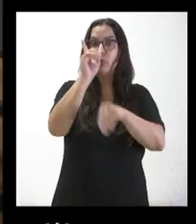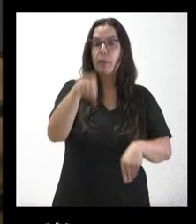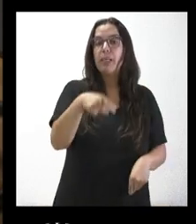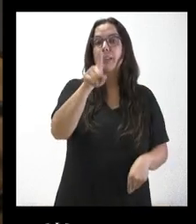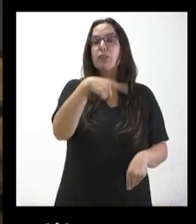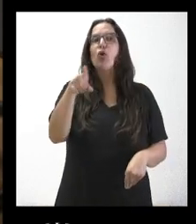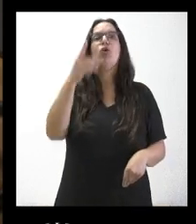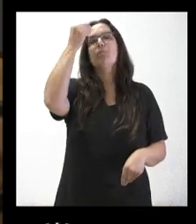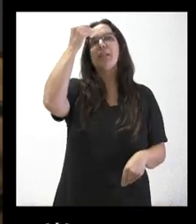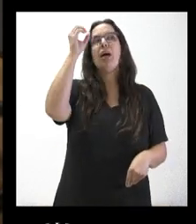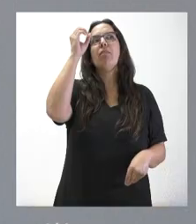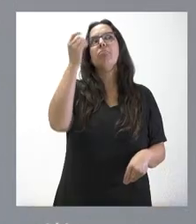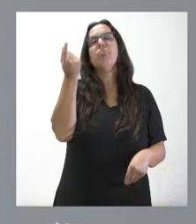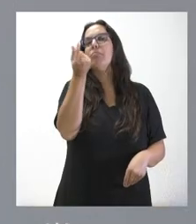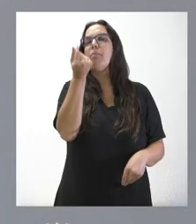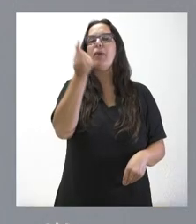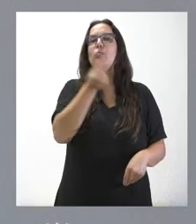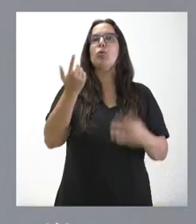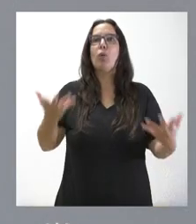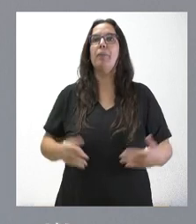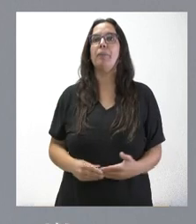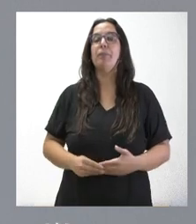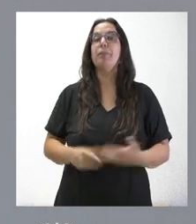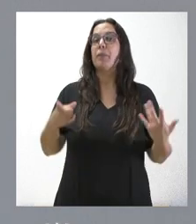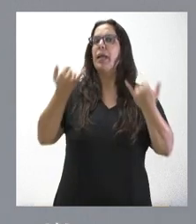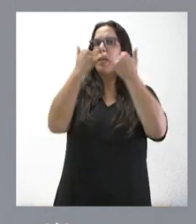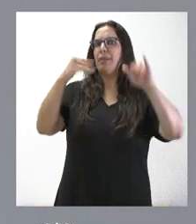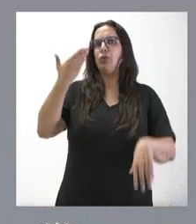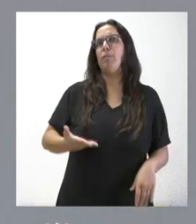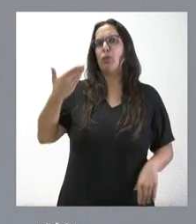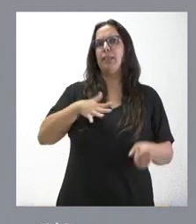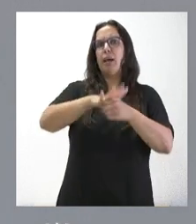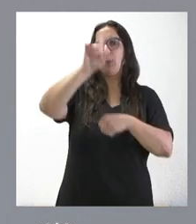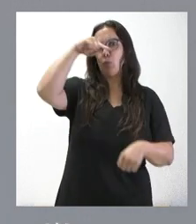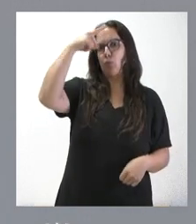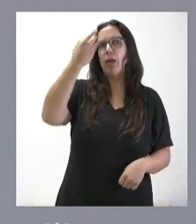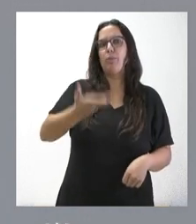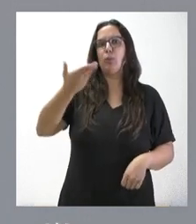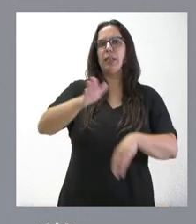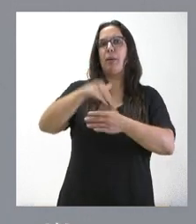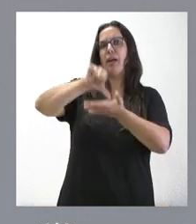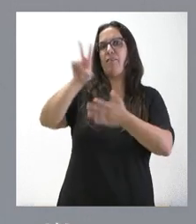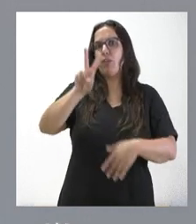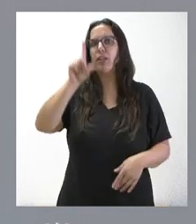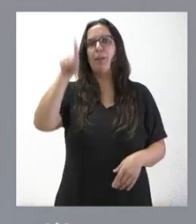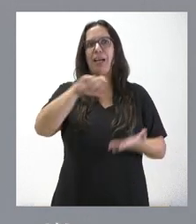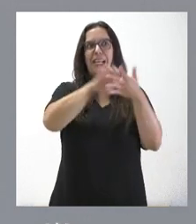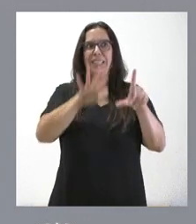cuánto podrían dedicar a ello. Es un importante evento de ámbito cultural, no solamente para Valladolid, sino para todo Castilla y León.